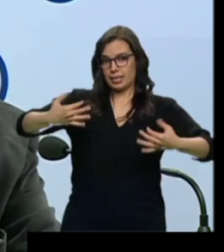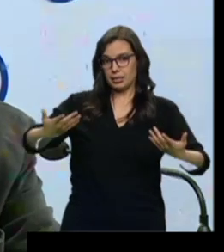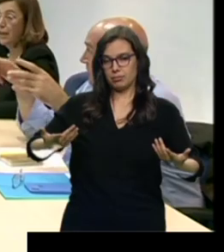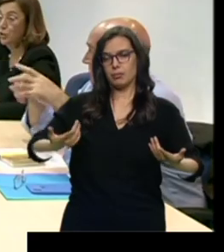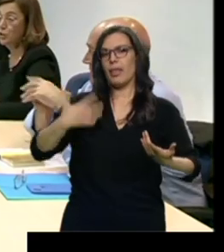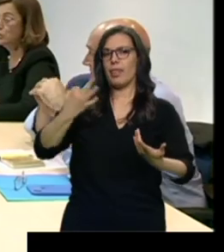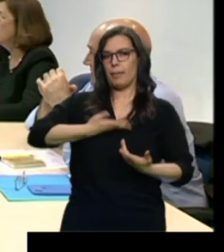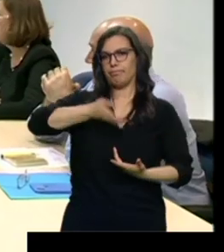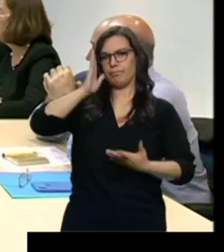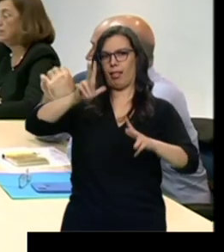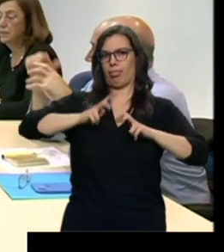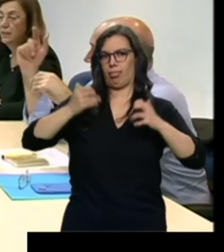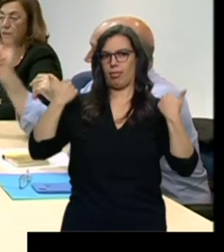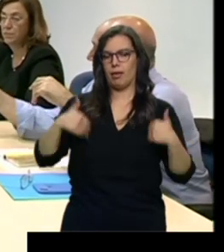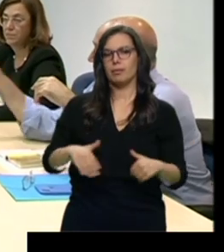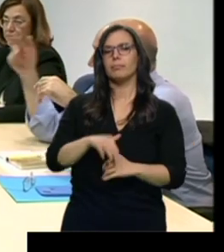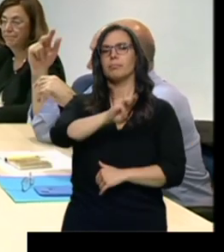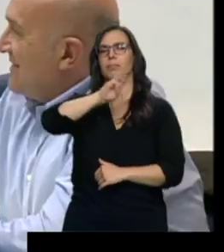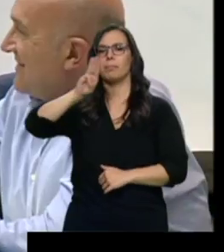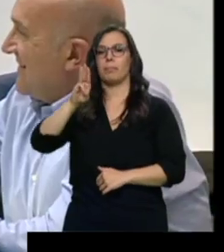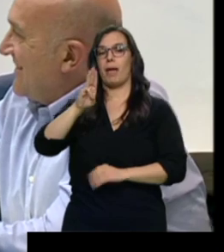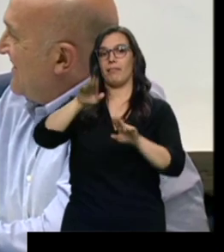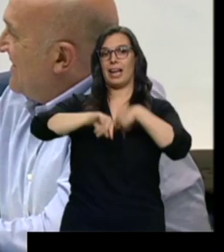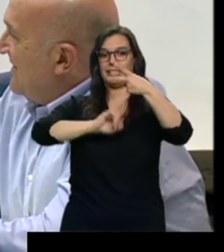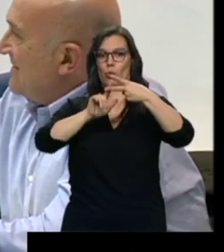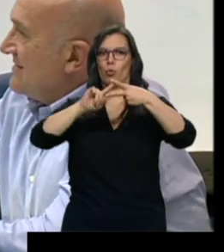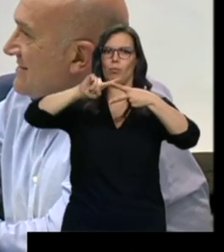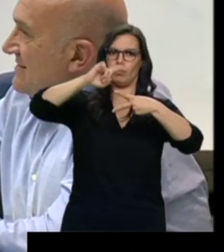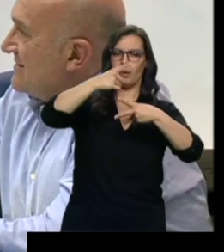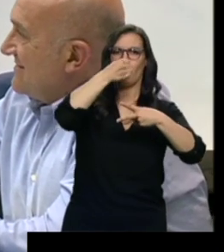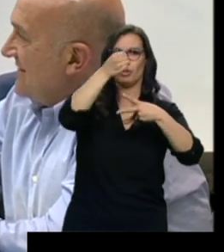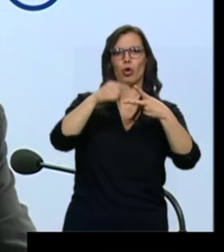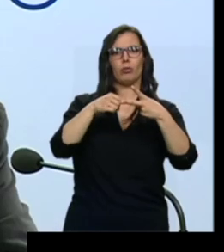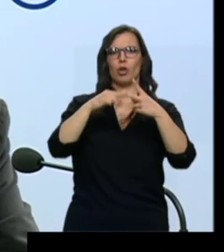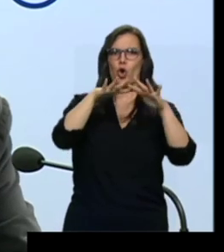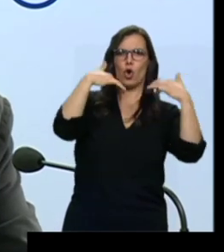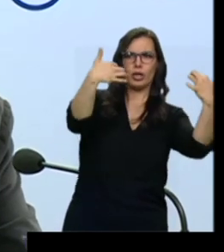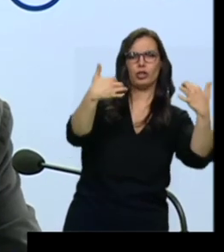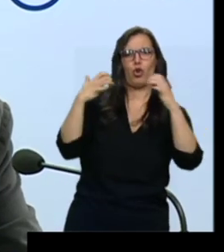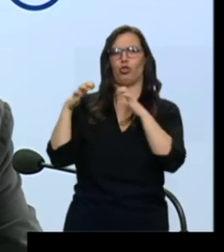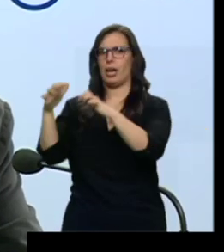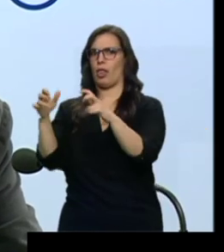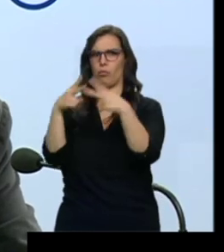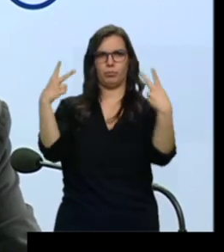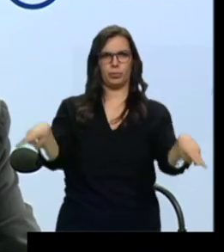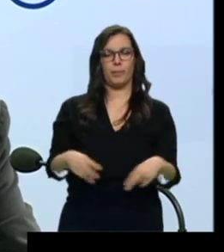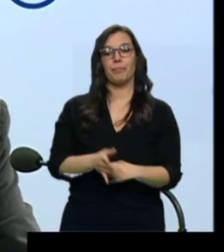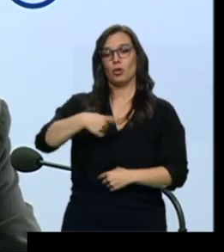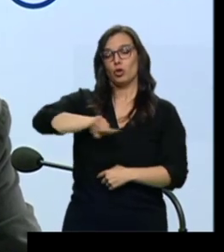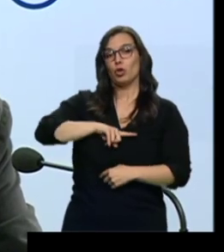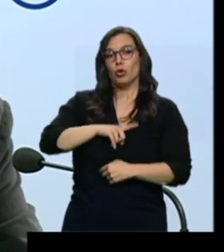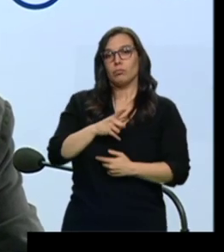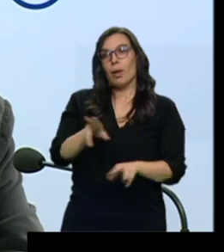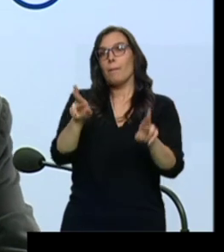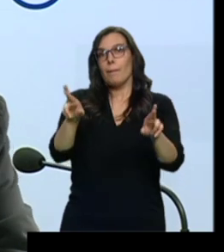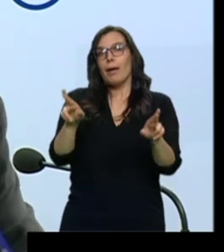aprender. Que ha dejado al PP en la comunidad por detrás del PSOE, tanto en el Congreso como en el Senado. Nosotros confiábamos en que las cosas hubieran ido